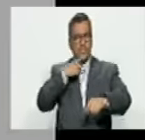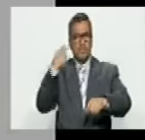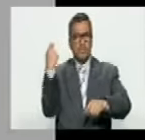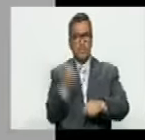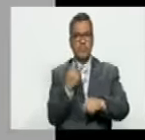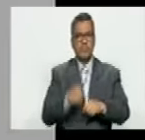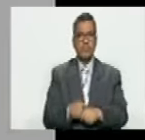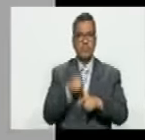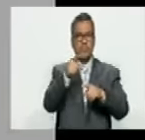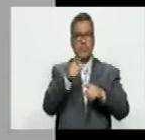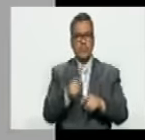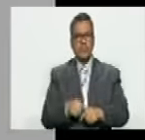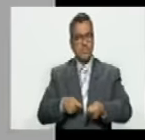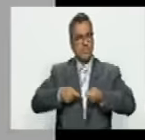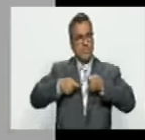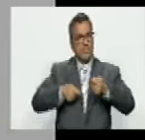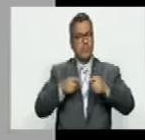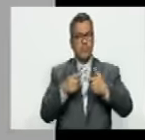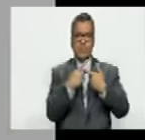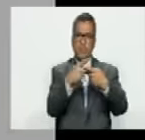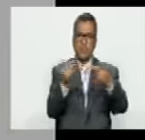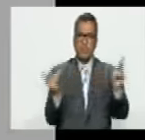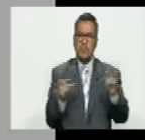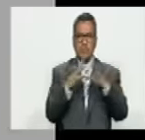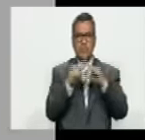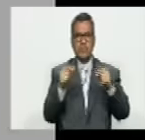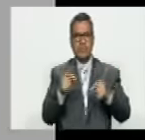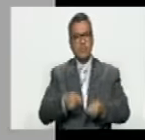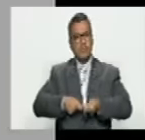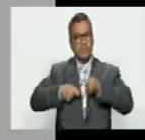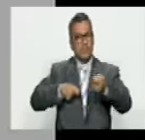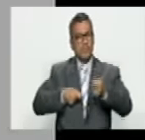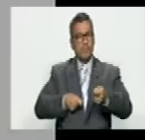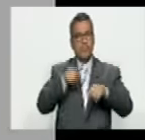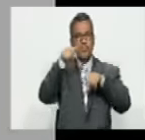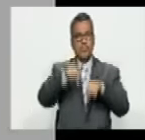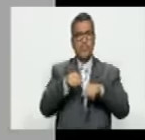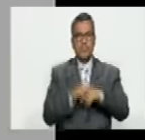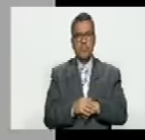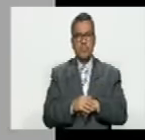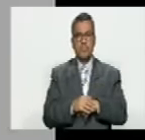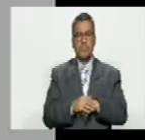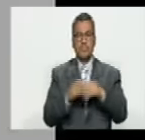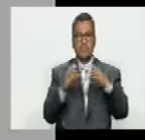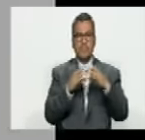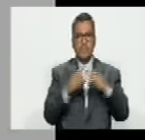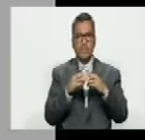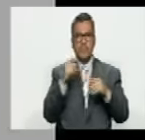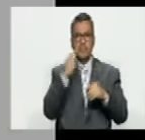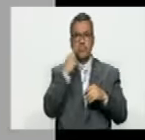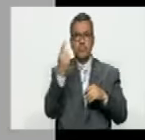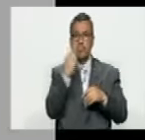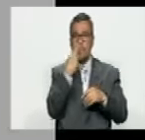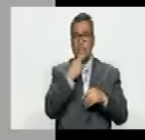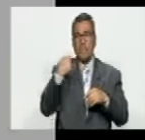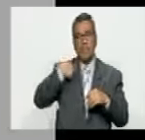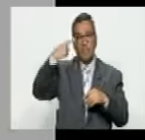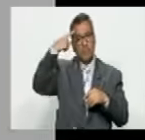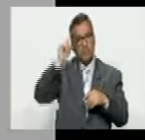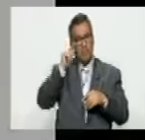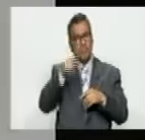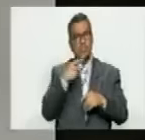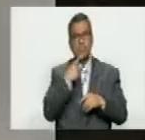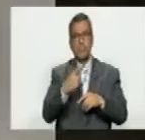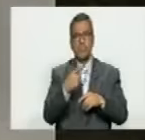donde se inquitan a la violencia pública todos estos tipos de ataques están aquí y cuando el punto rojo lo que indica es que son más probables y yo